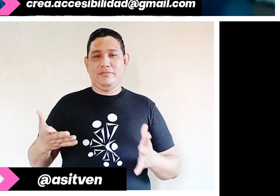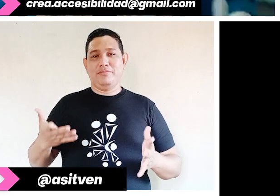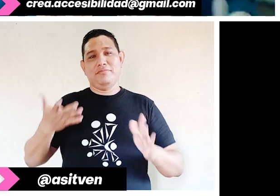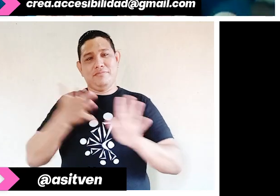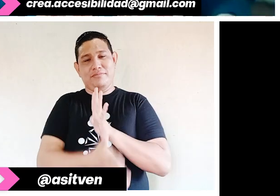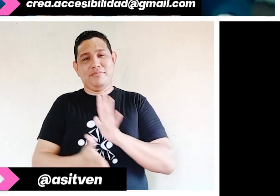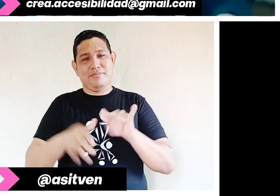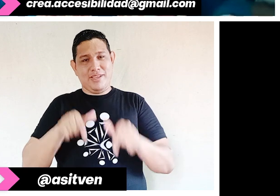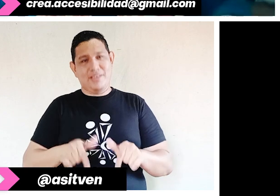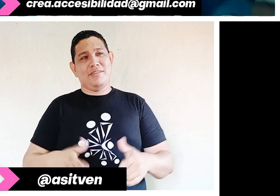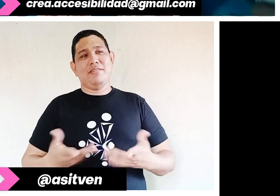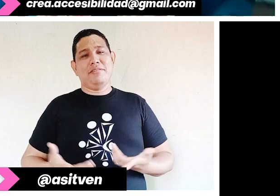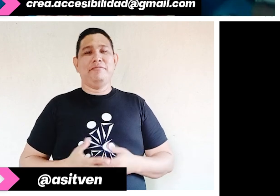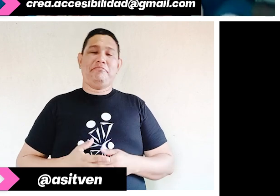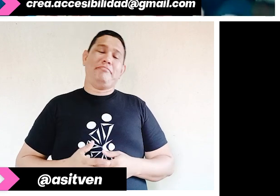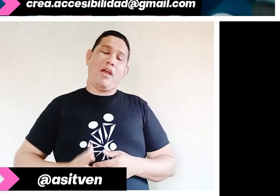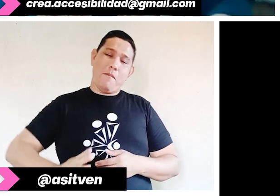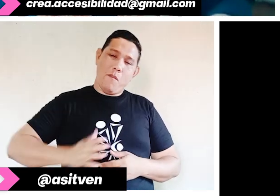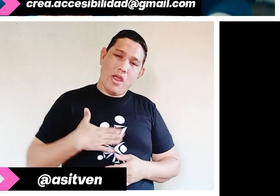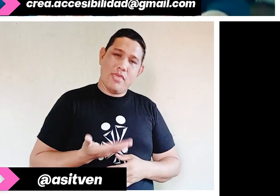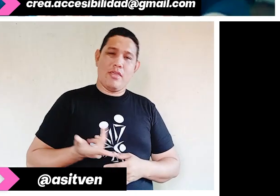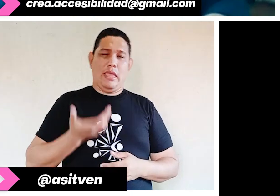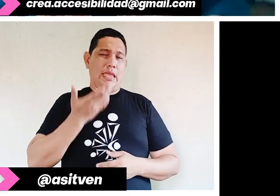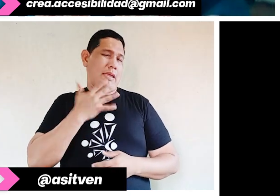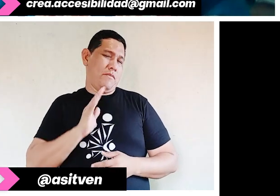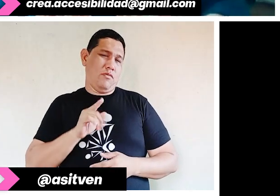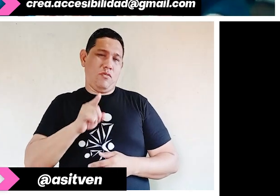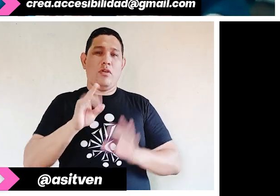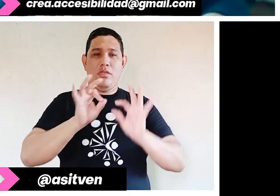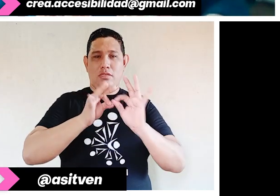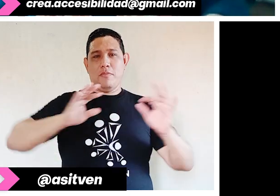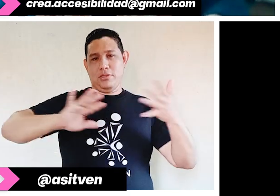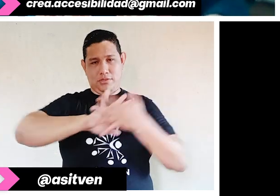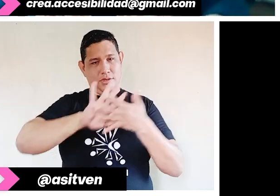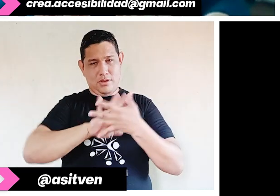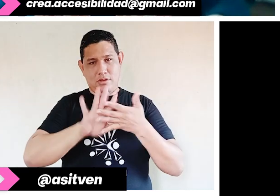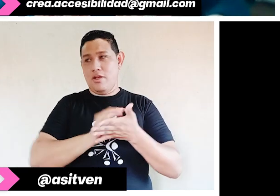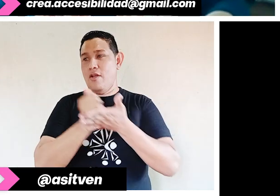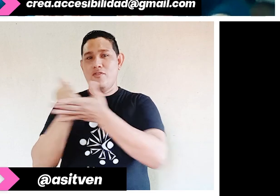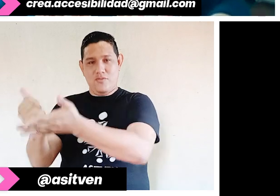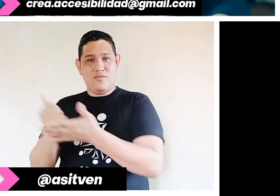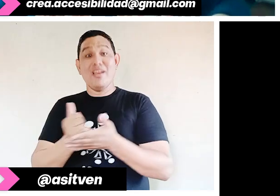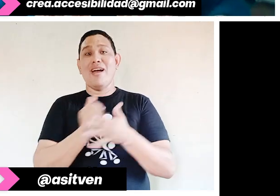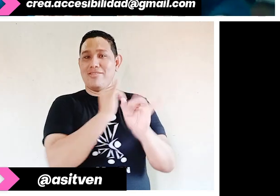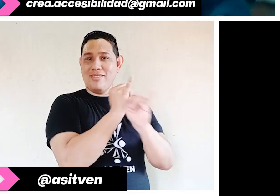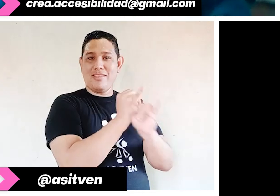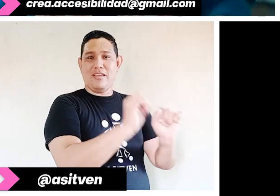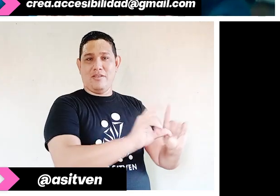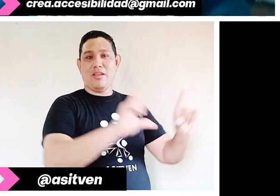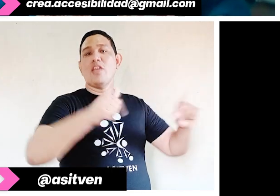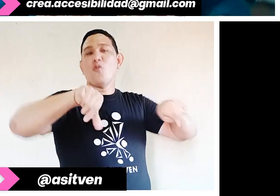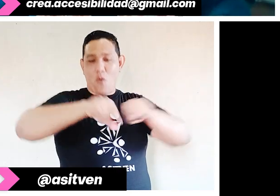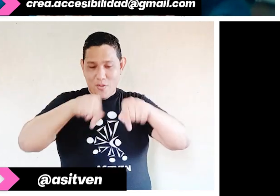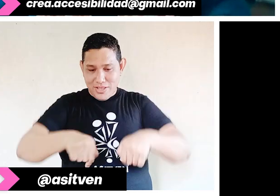en ese caso, se puede colocar, por ejemplo, intérprete de lengua de señas, como lo hay en este momento, en esta entrevista.